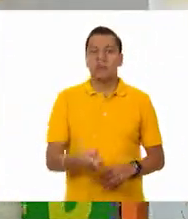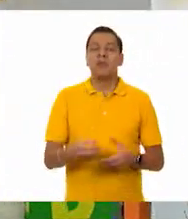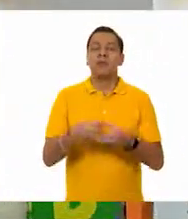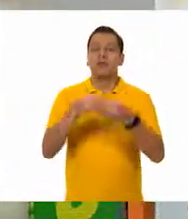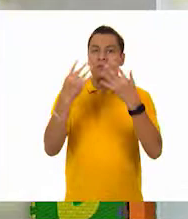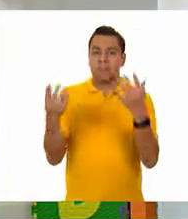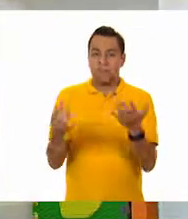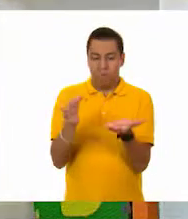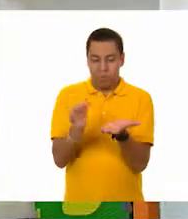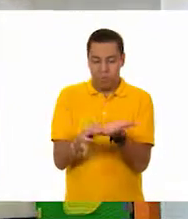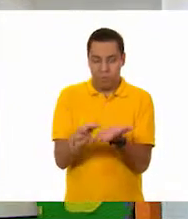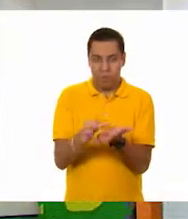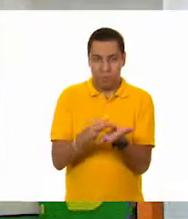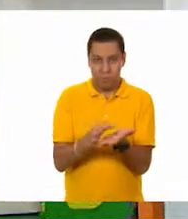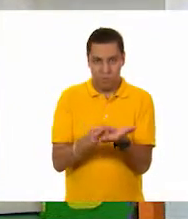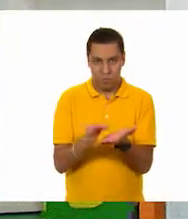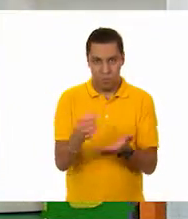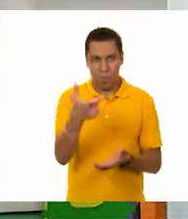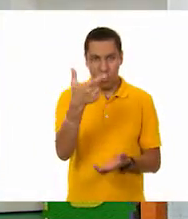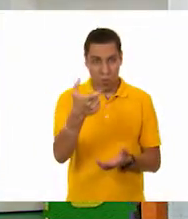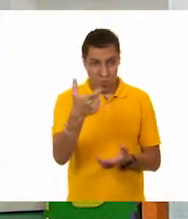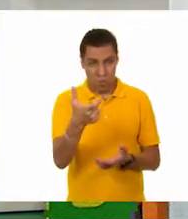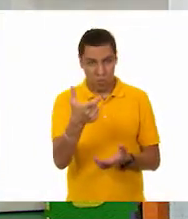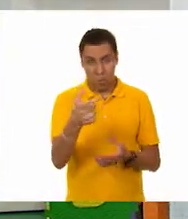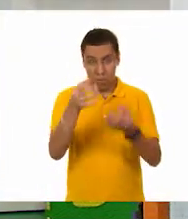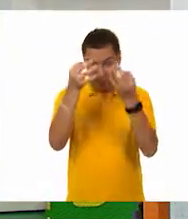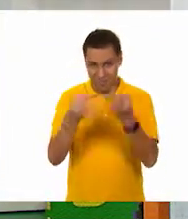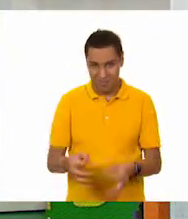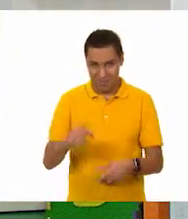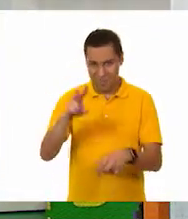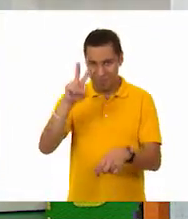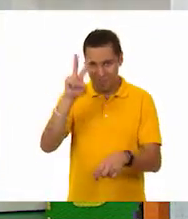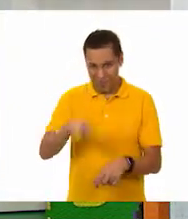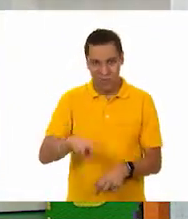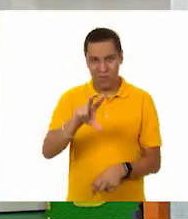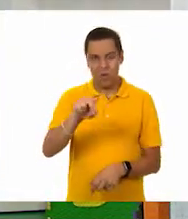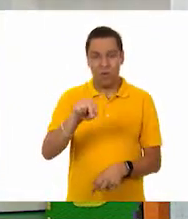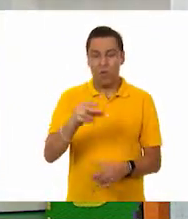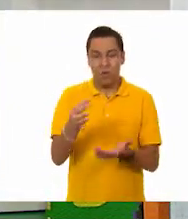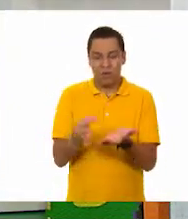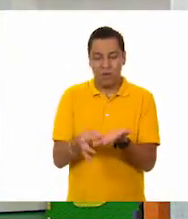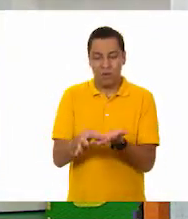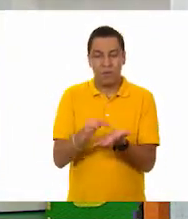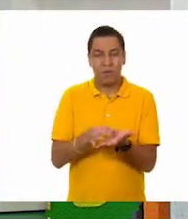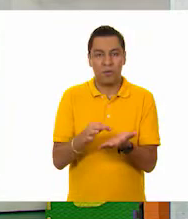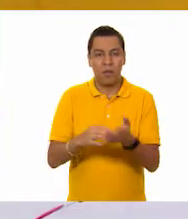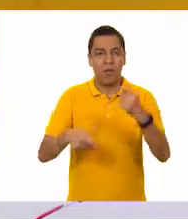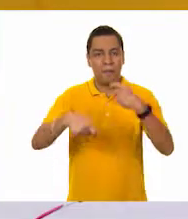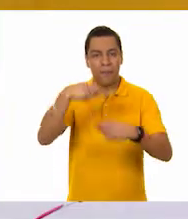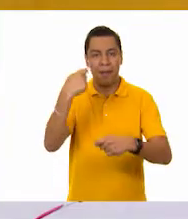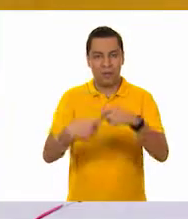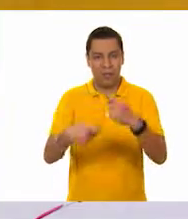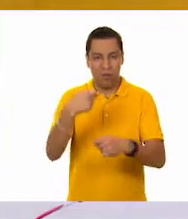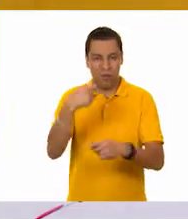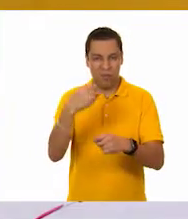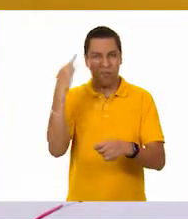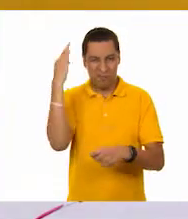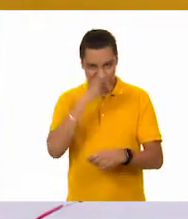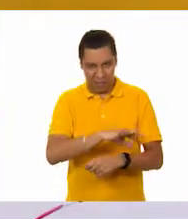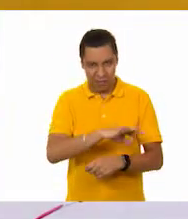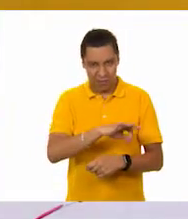monedas reales, si son más bien monedas de plástico. De plástico. ¡Ah! ¿Sigue siendo